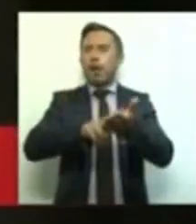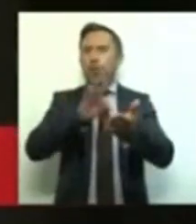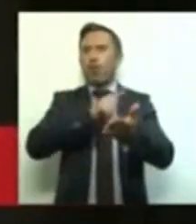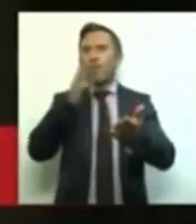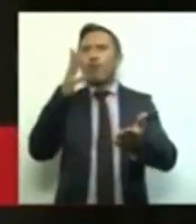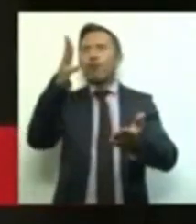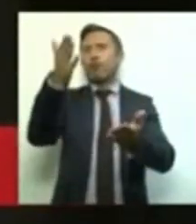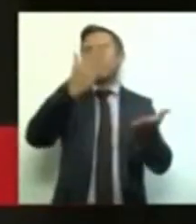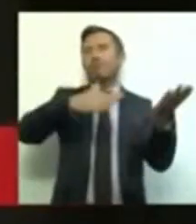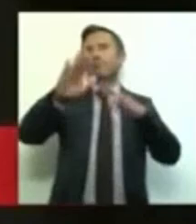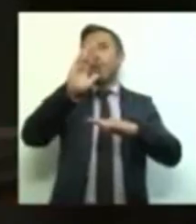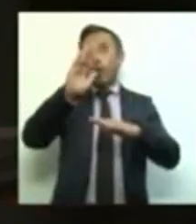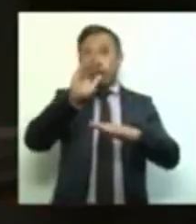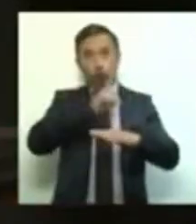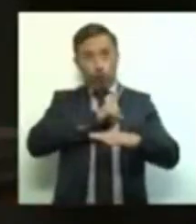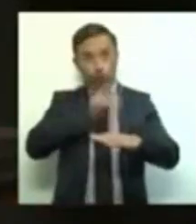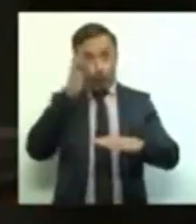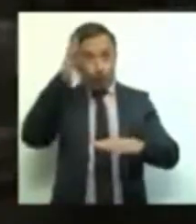Es cuanto, presidente.